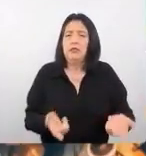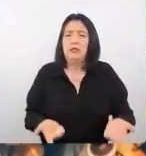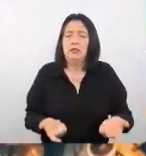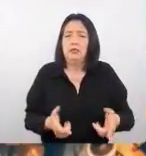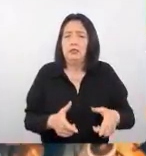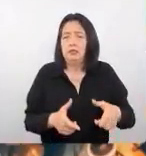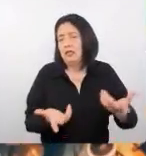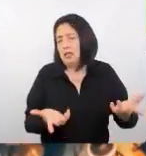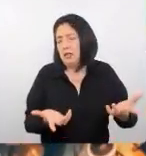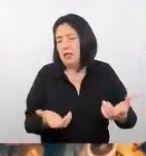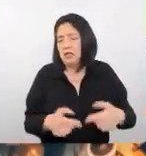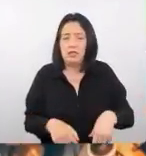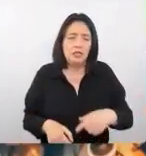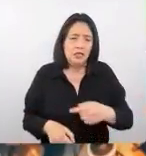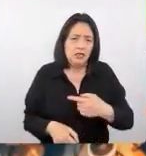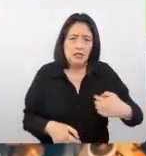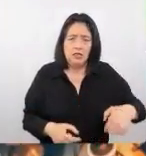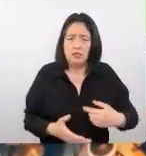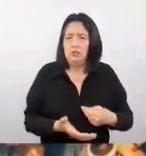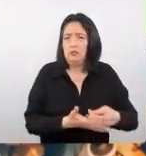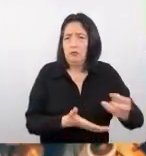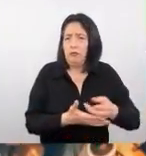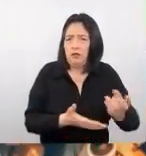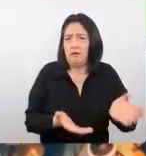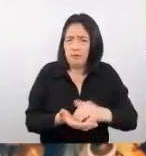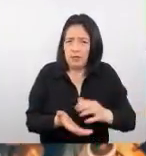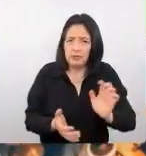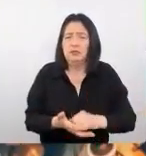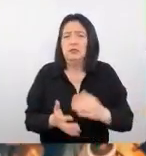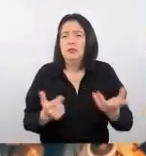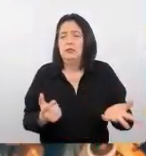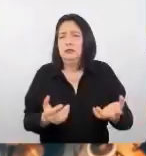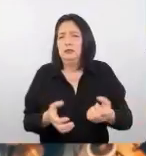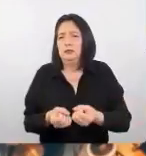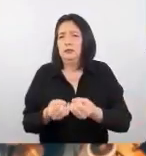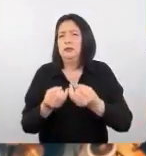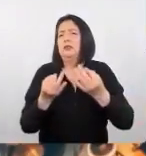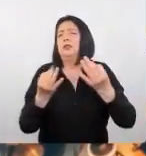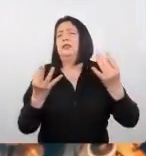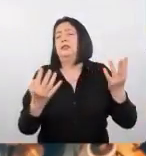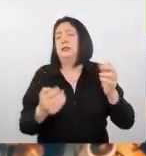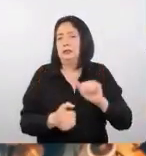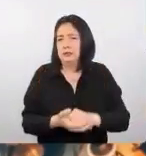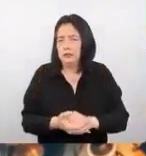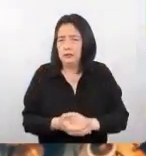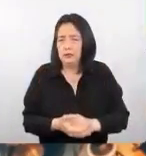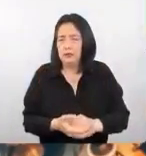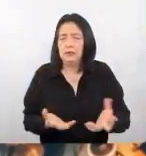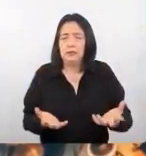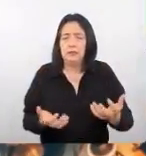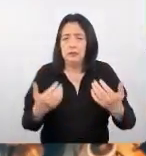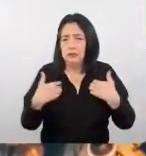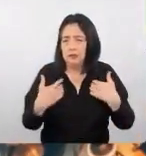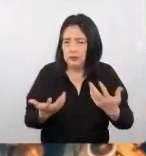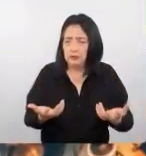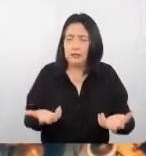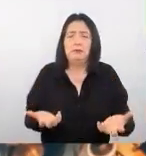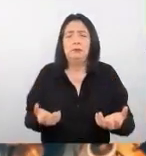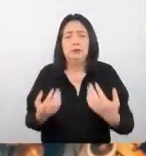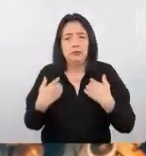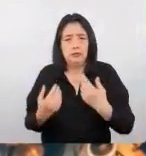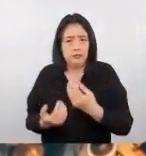más y eso es interesante desde ese punto de vista porque en volumen en cantidad de ingresos que podemos generar